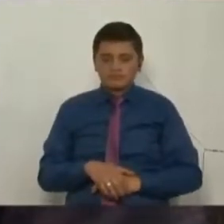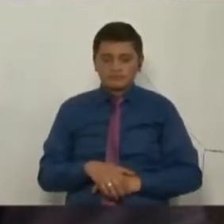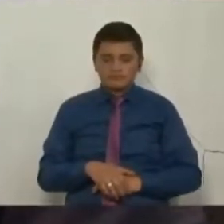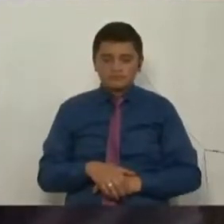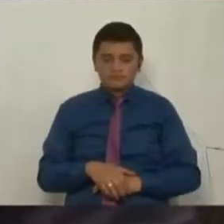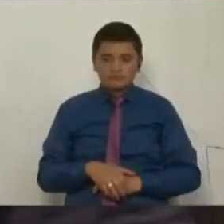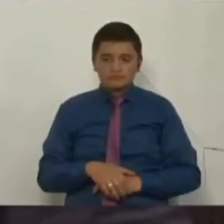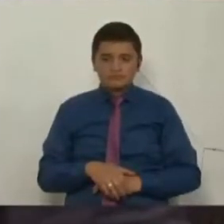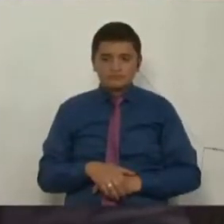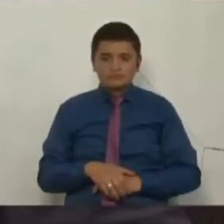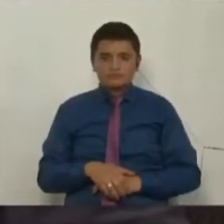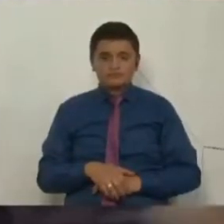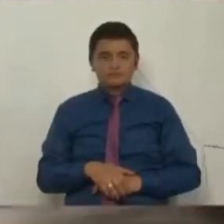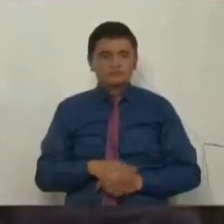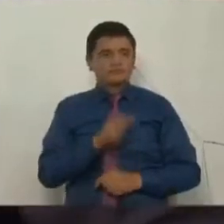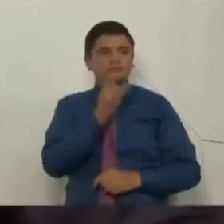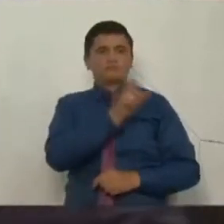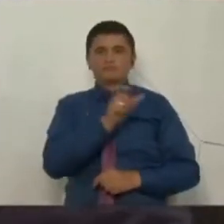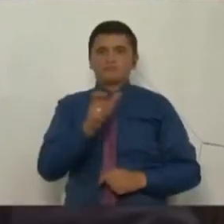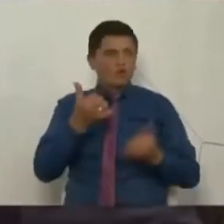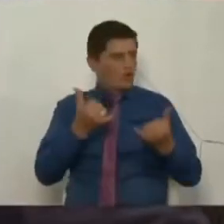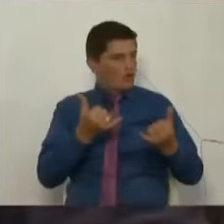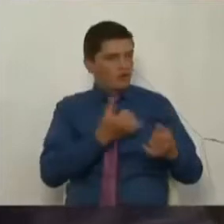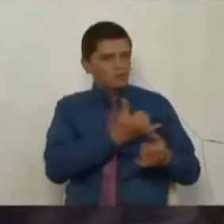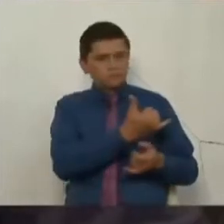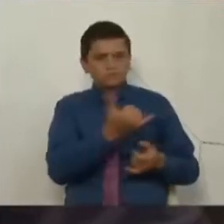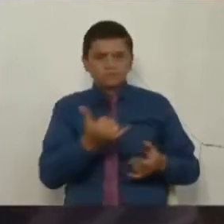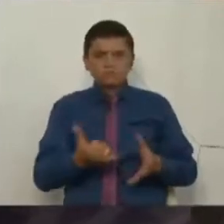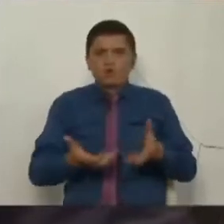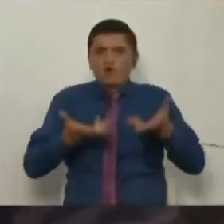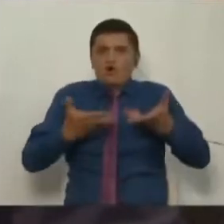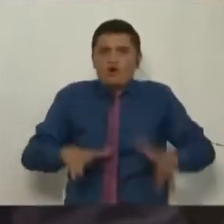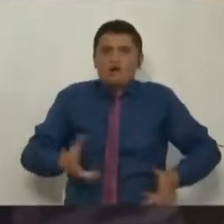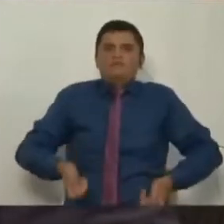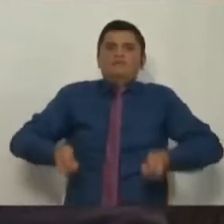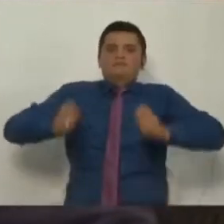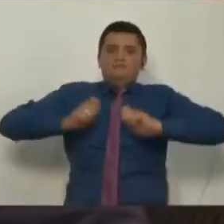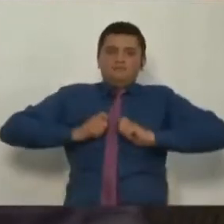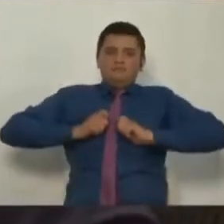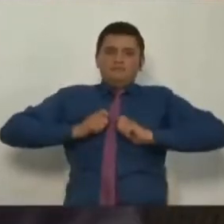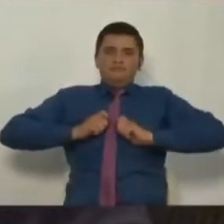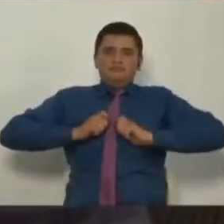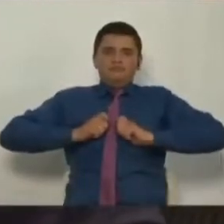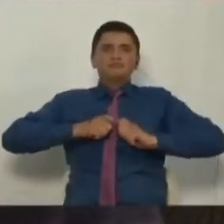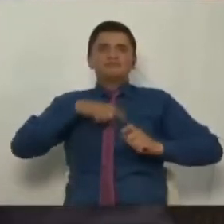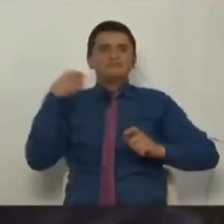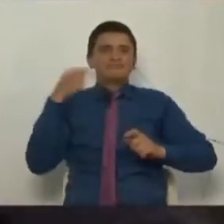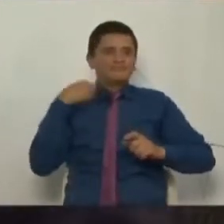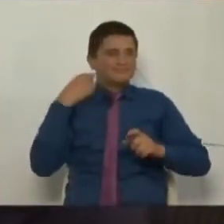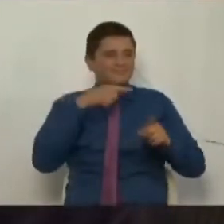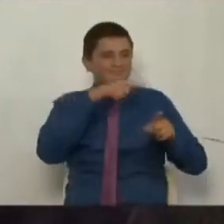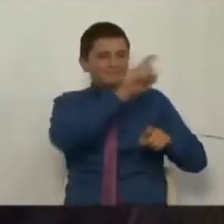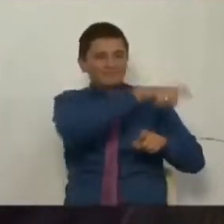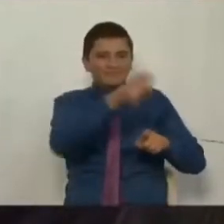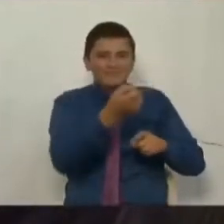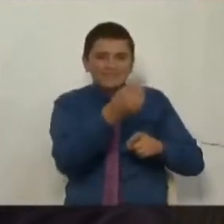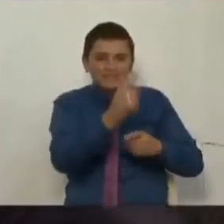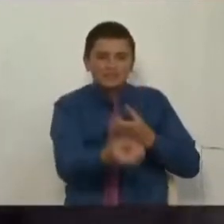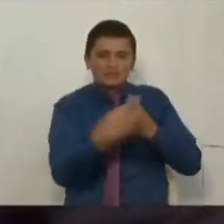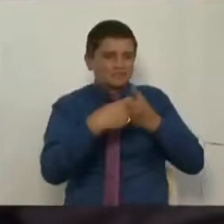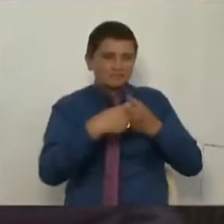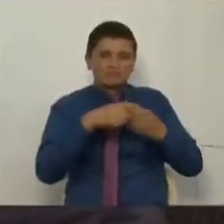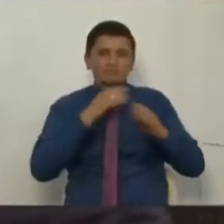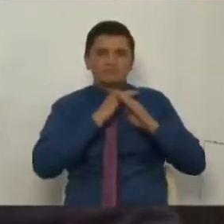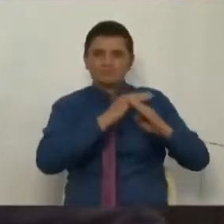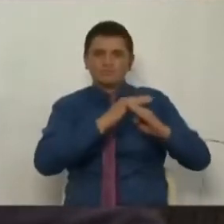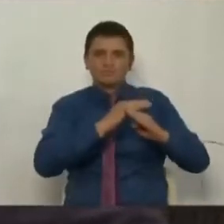Nadie quiere asumir esta noche la responsabilidad del hundimiento de las curules, porque en el fondo todos sabemos